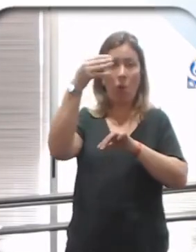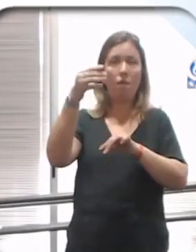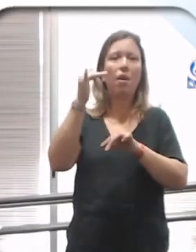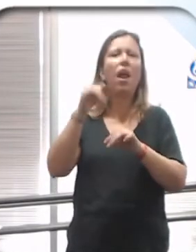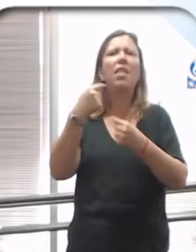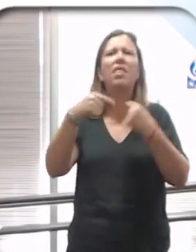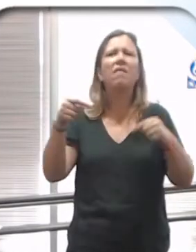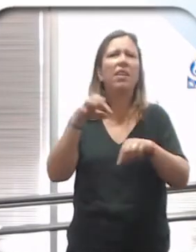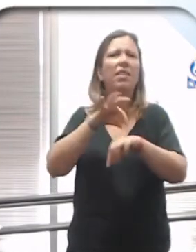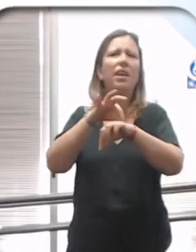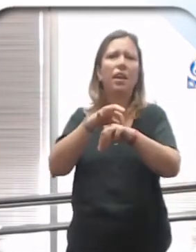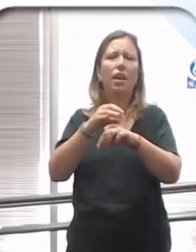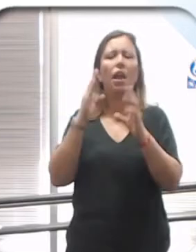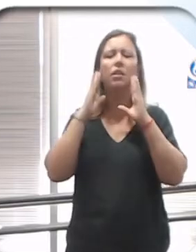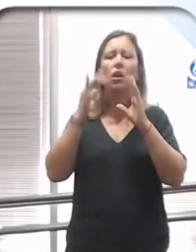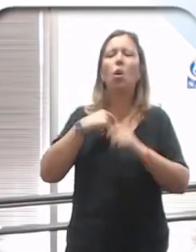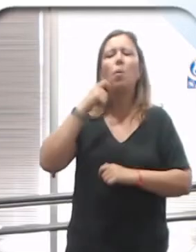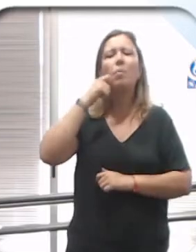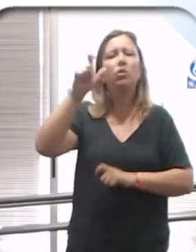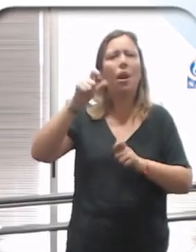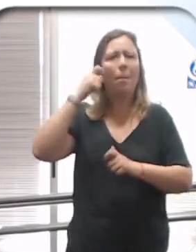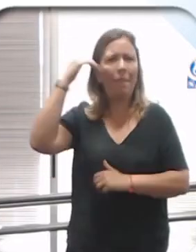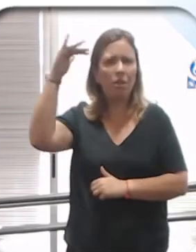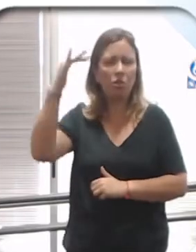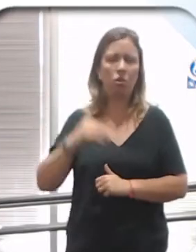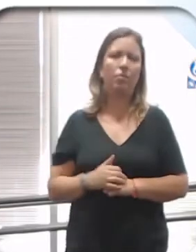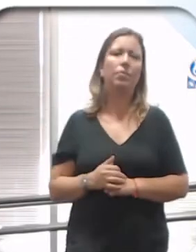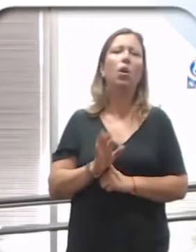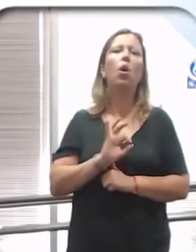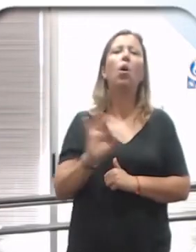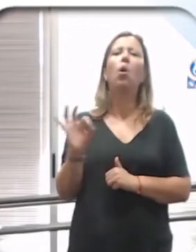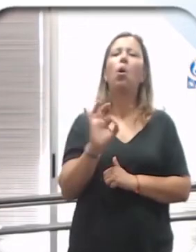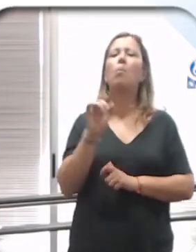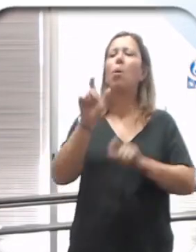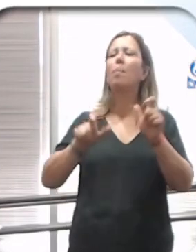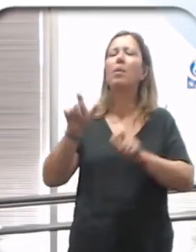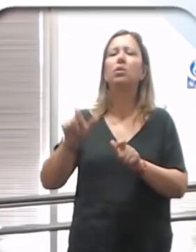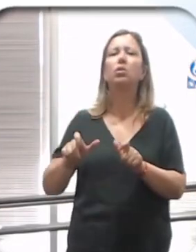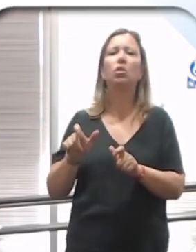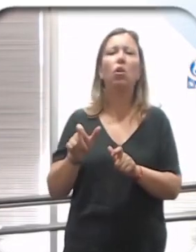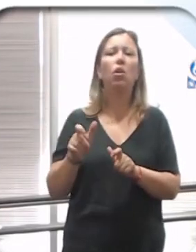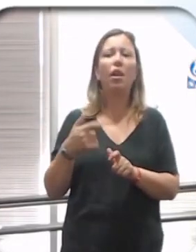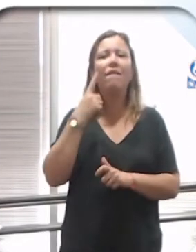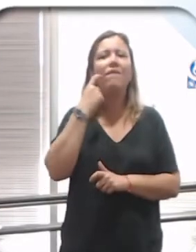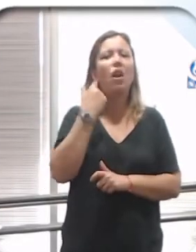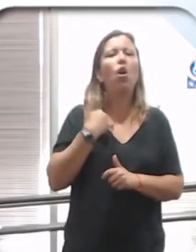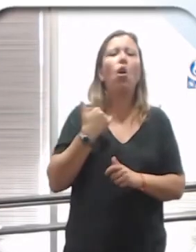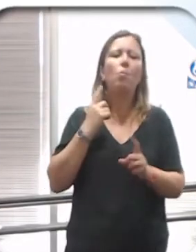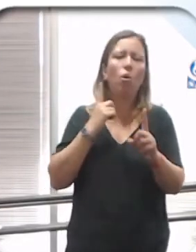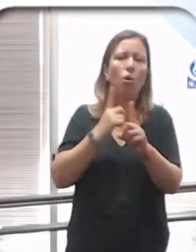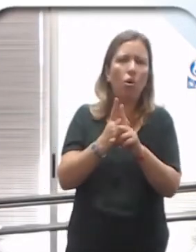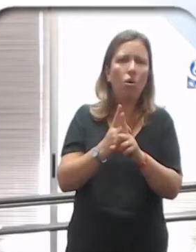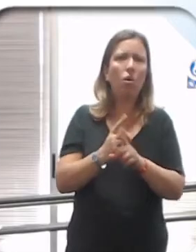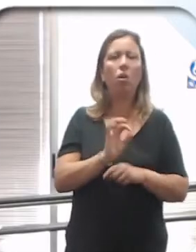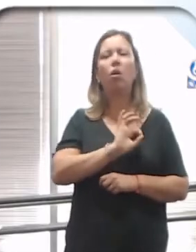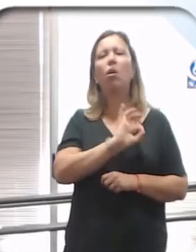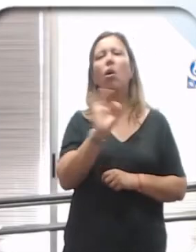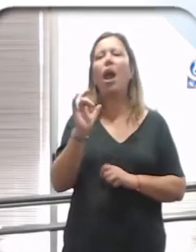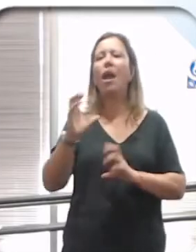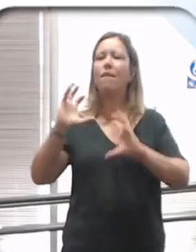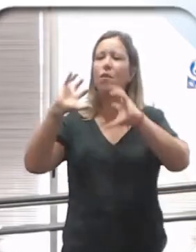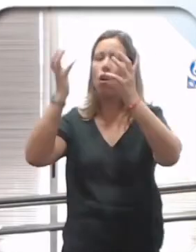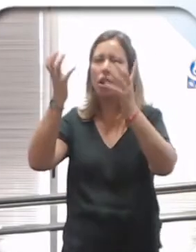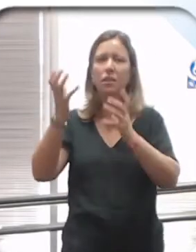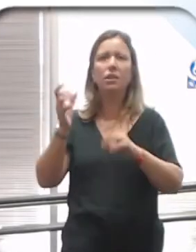hay guías de lo que quieran, de atención al adulto mayor, de cómo se atiende a la población, a los varones, lo que se hace en